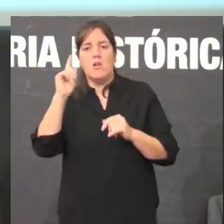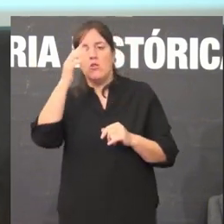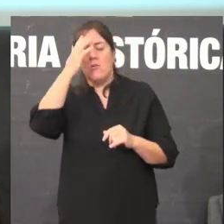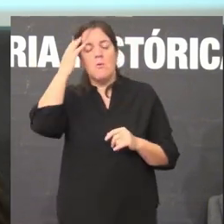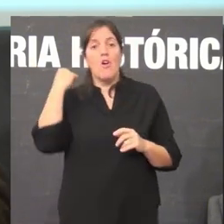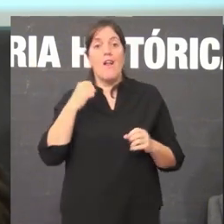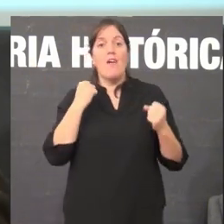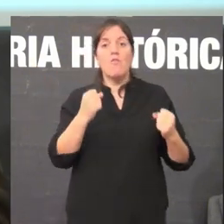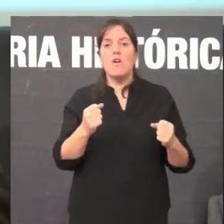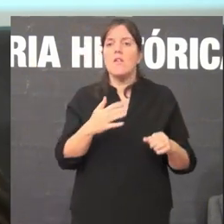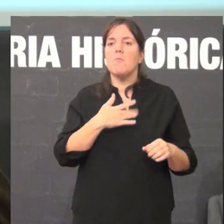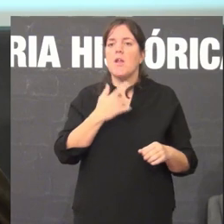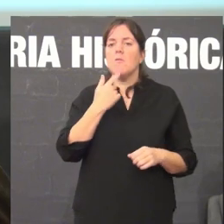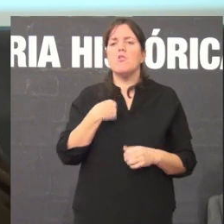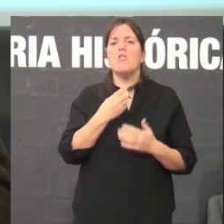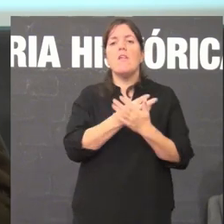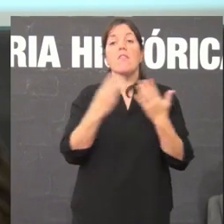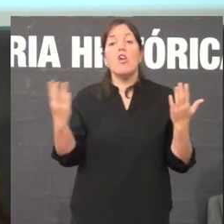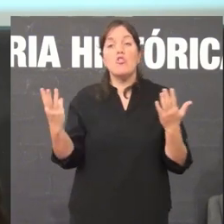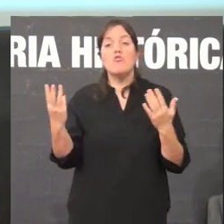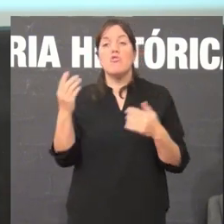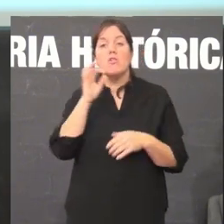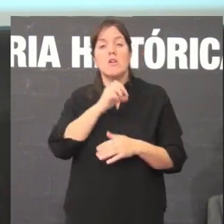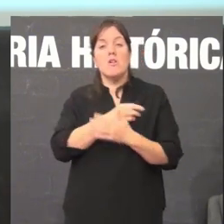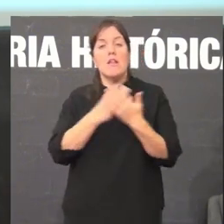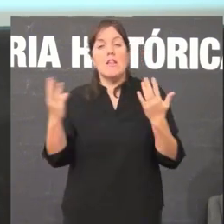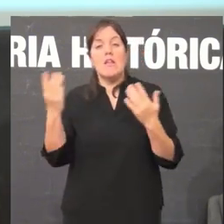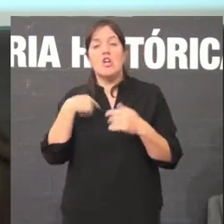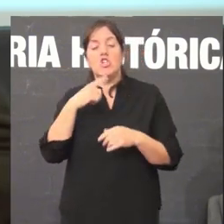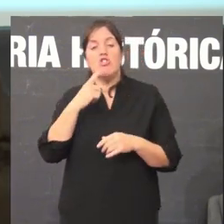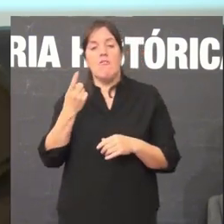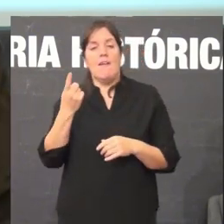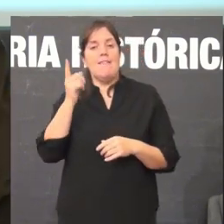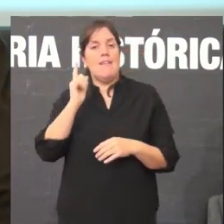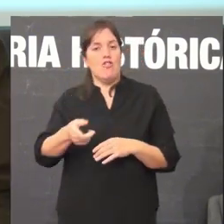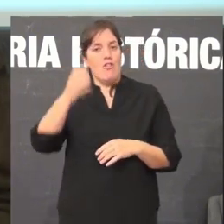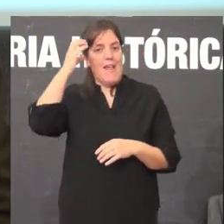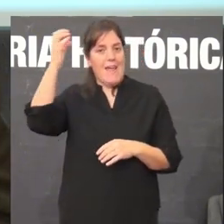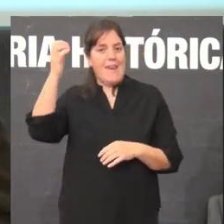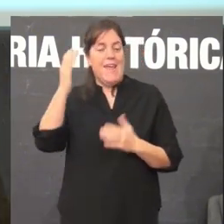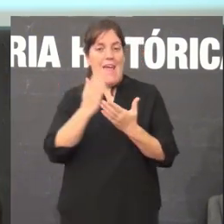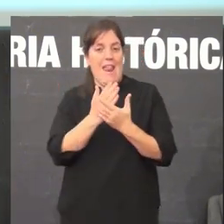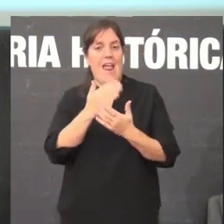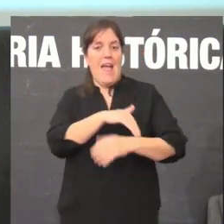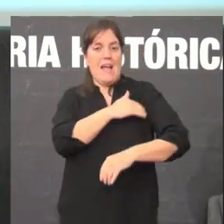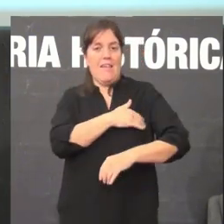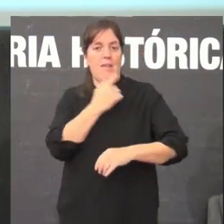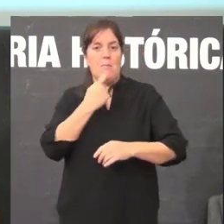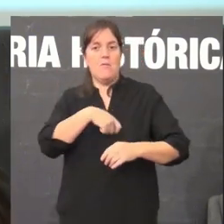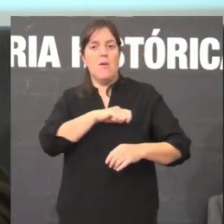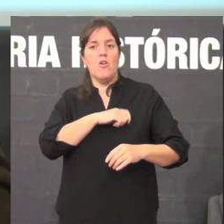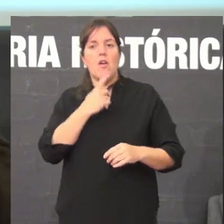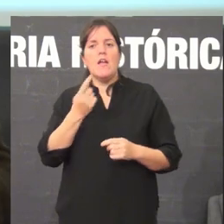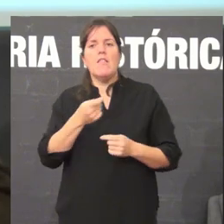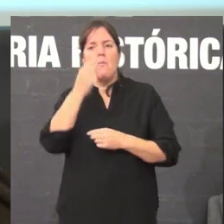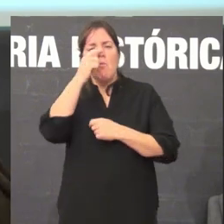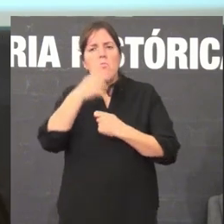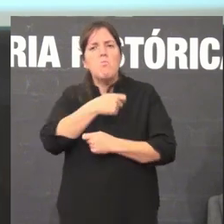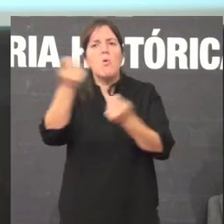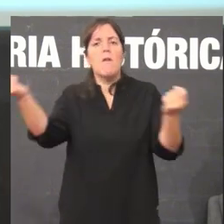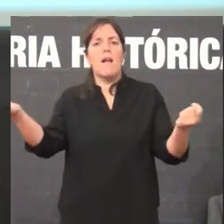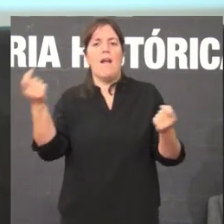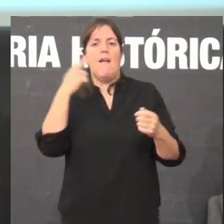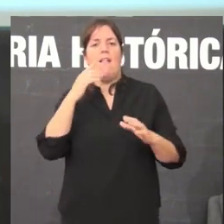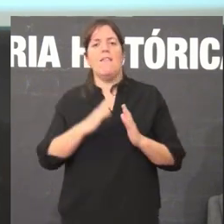tivo por exemplo que no século XVIII o director da Real Biblioteca Española decide non publicar as cantigas de Santa María porque di quen tendría la